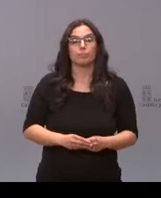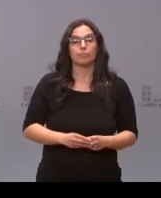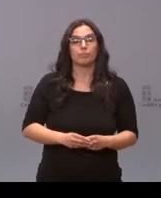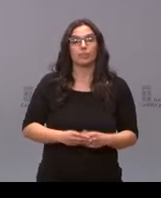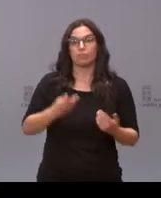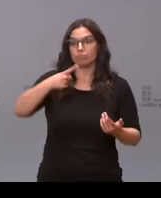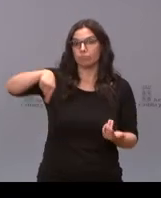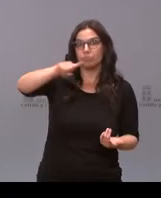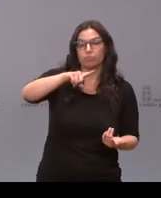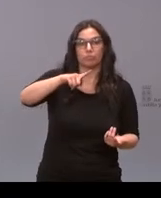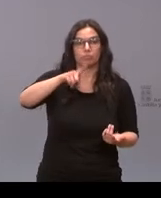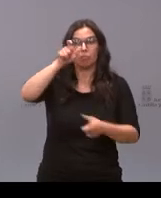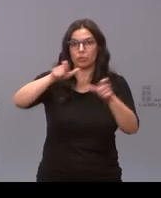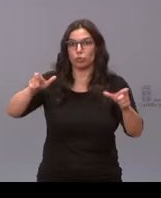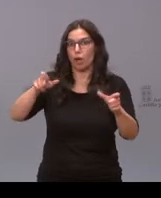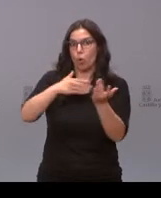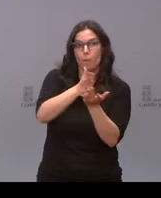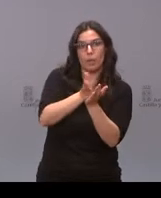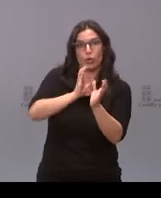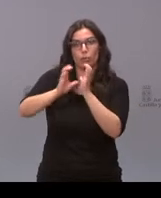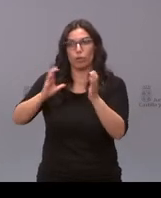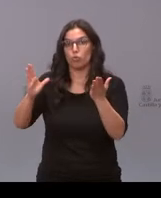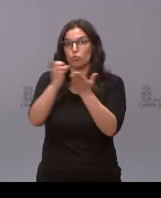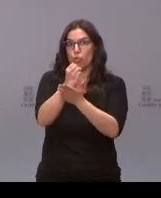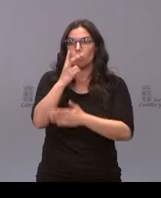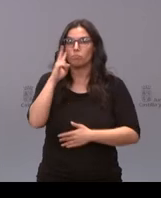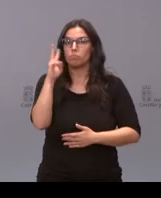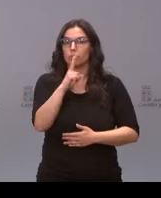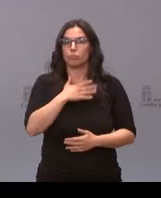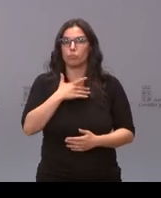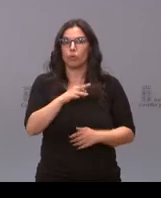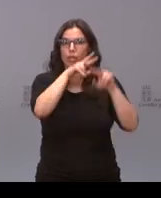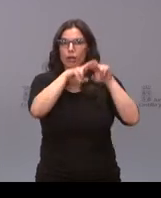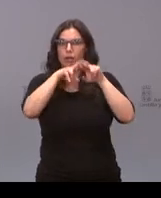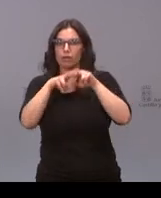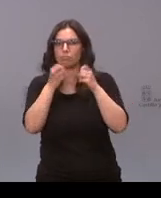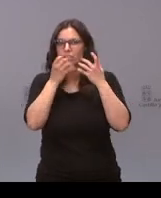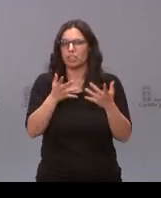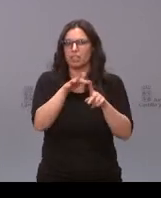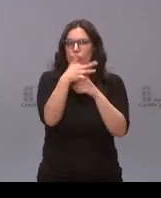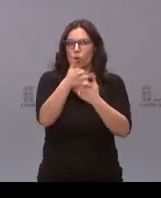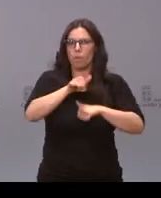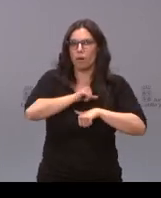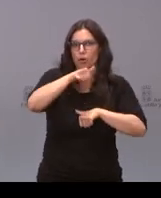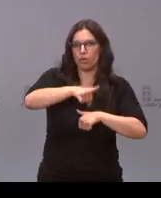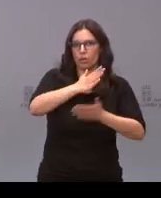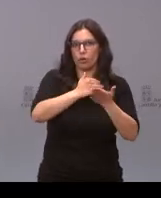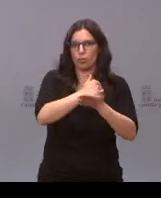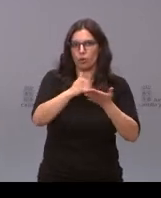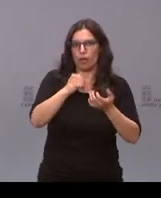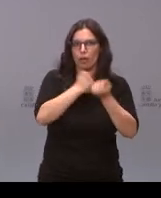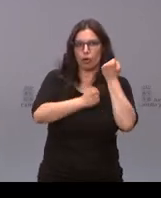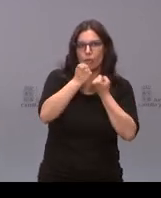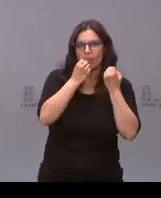tanto los medios como todos los ciudadanos, puedan comprobar y analizar la evolución de nuestra economía, la